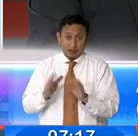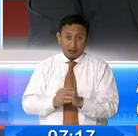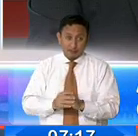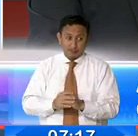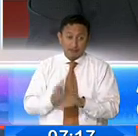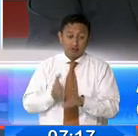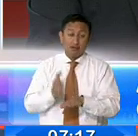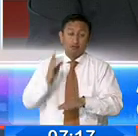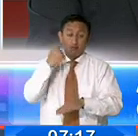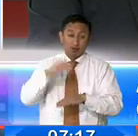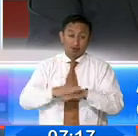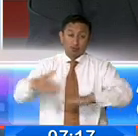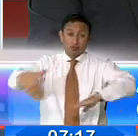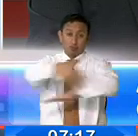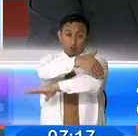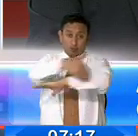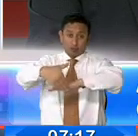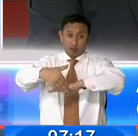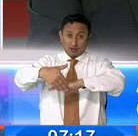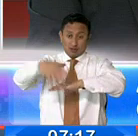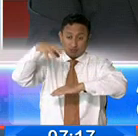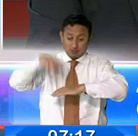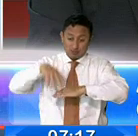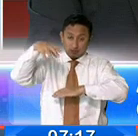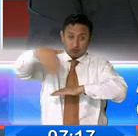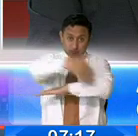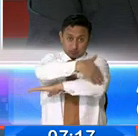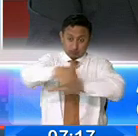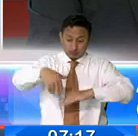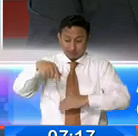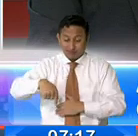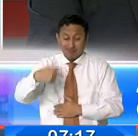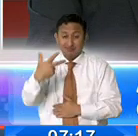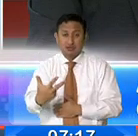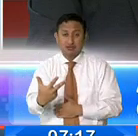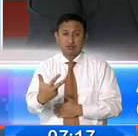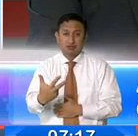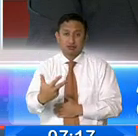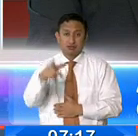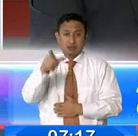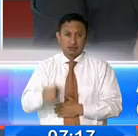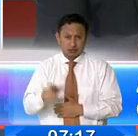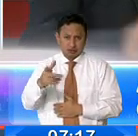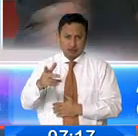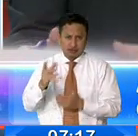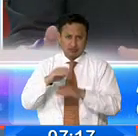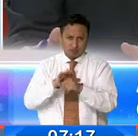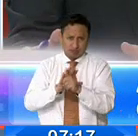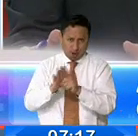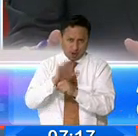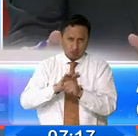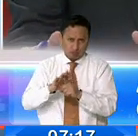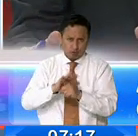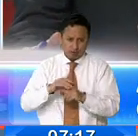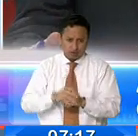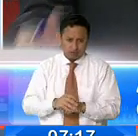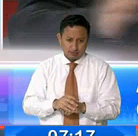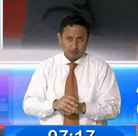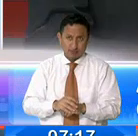en carretera tres situaciones de trata que obviamente van a Que son tres bandas,